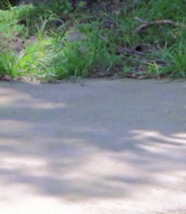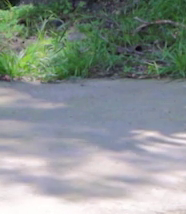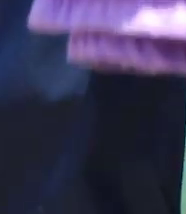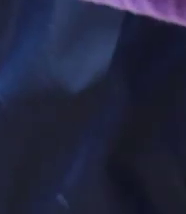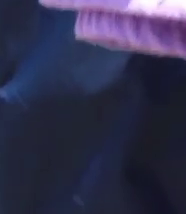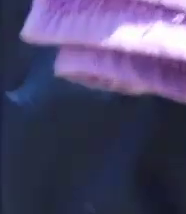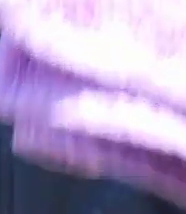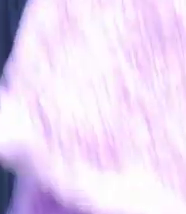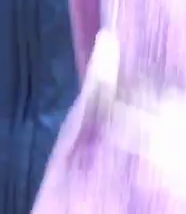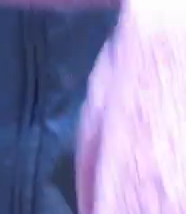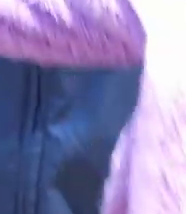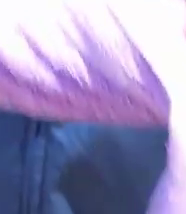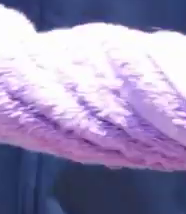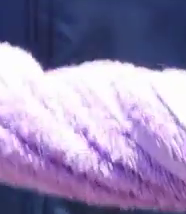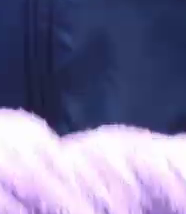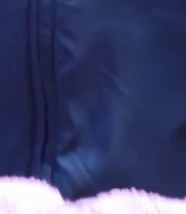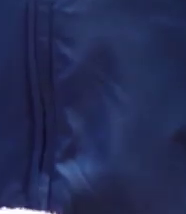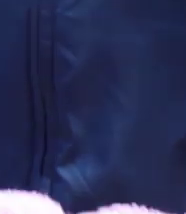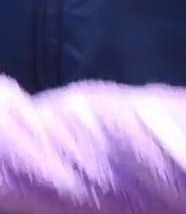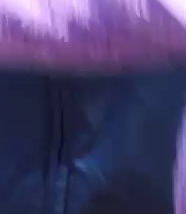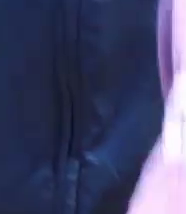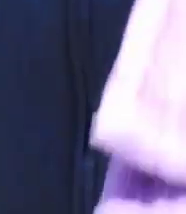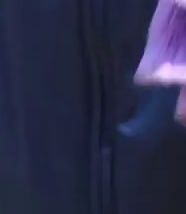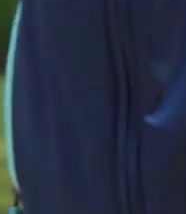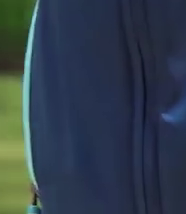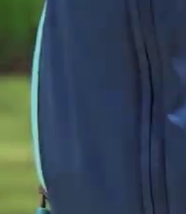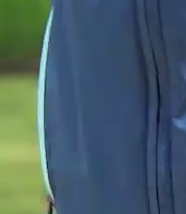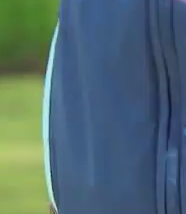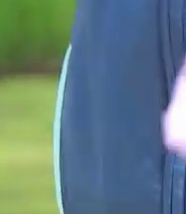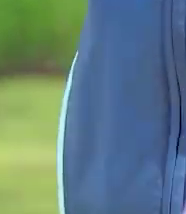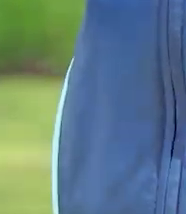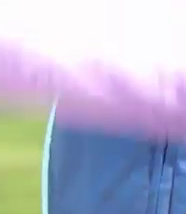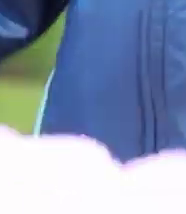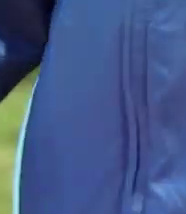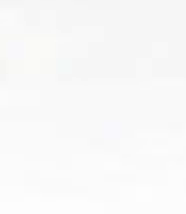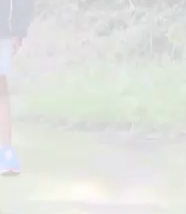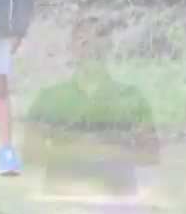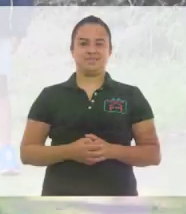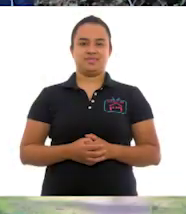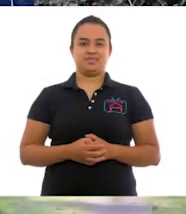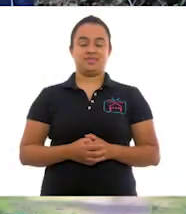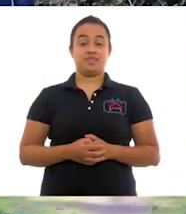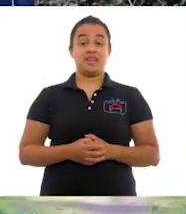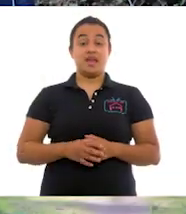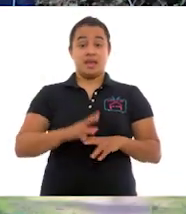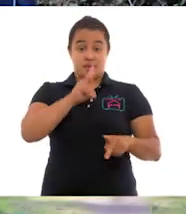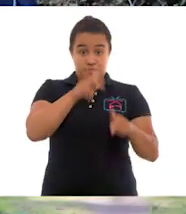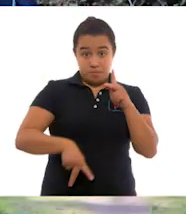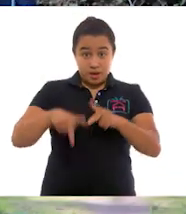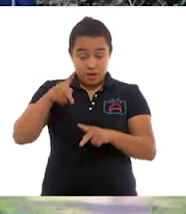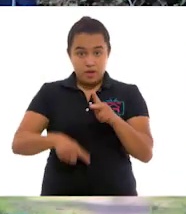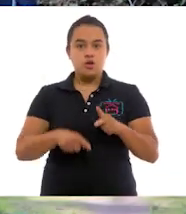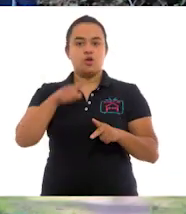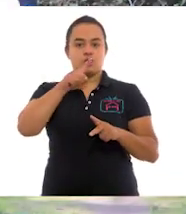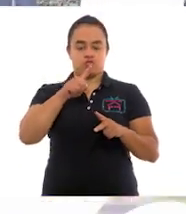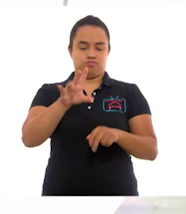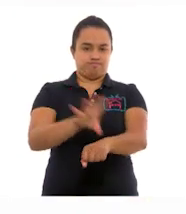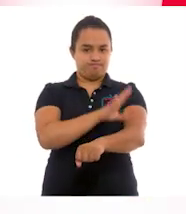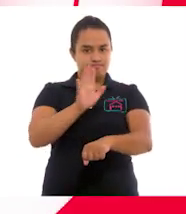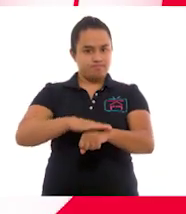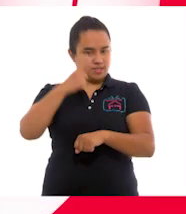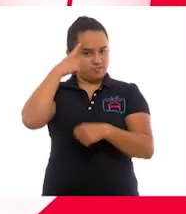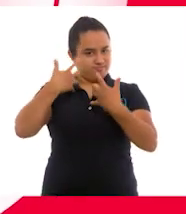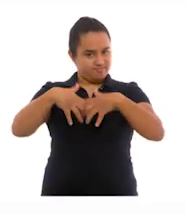Y extendemos. Bajamos más. Bajamos. Un poquito más. Y después de cada pausa, activa tu mente.